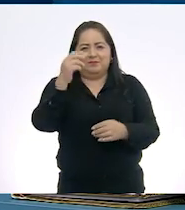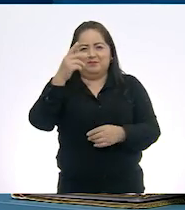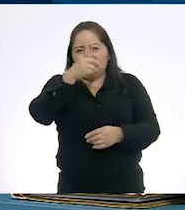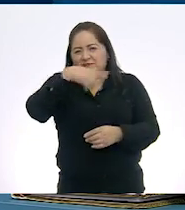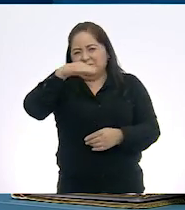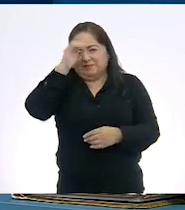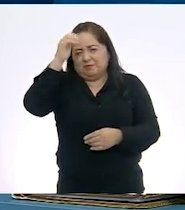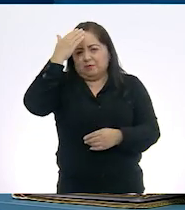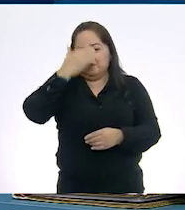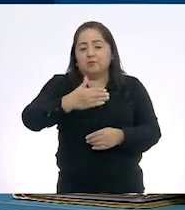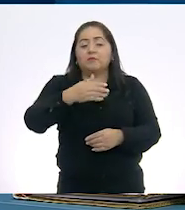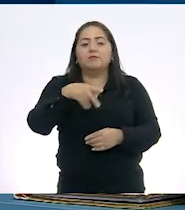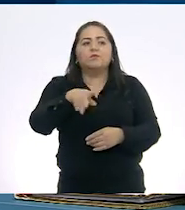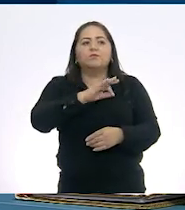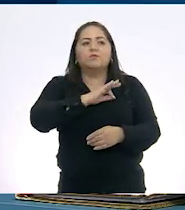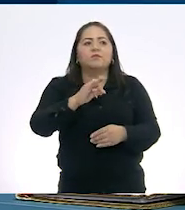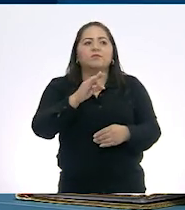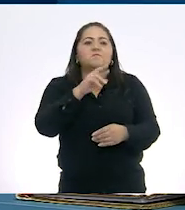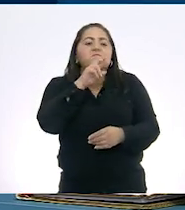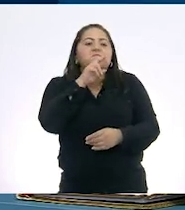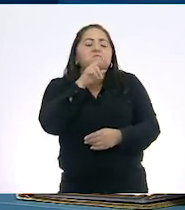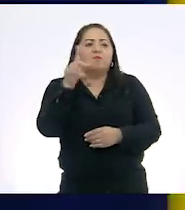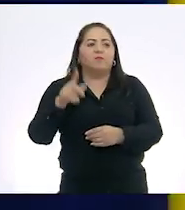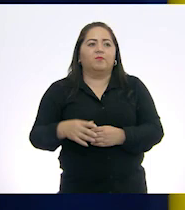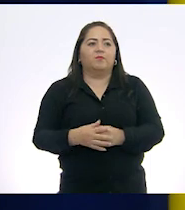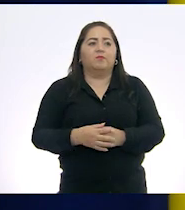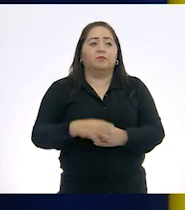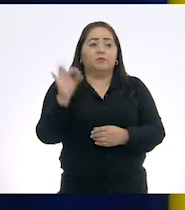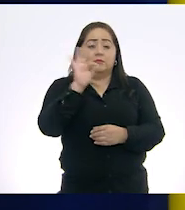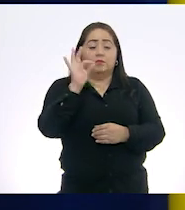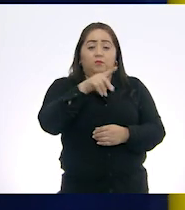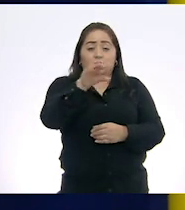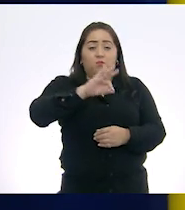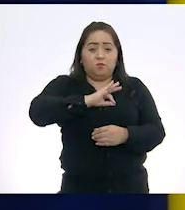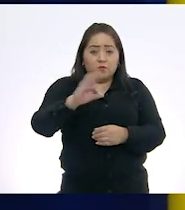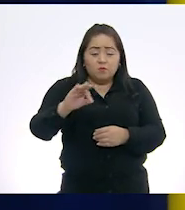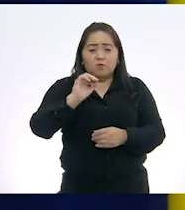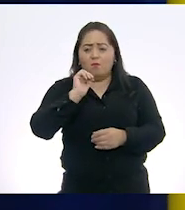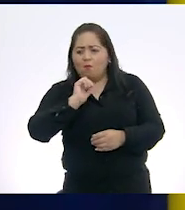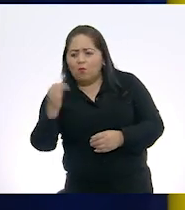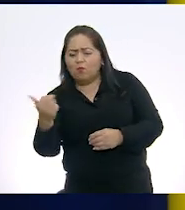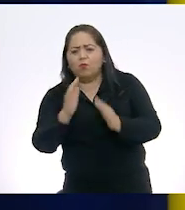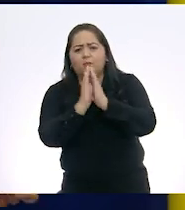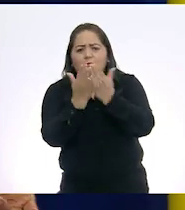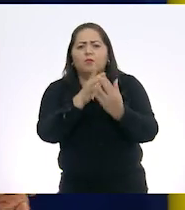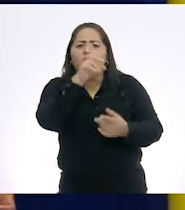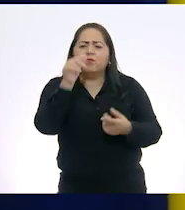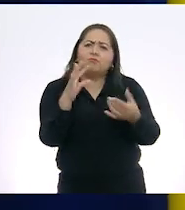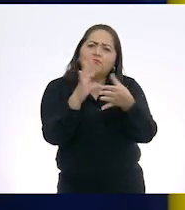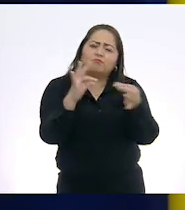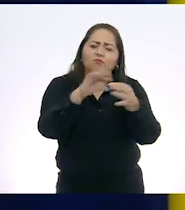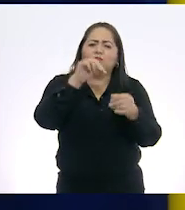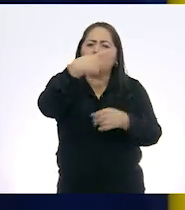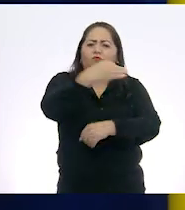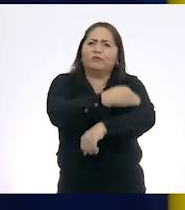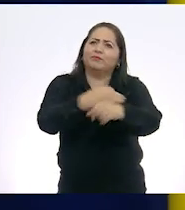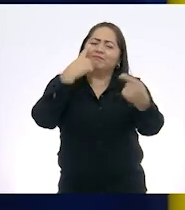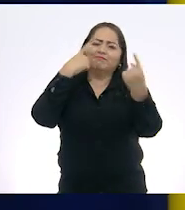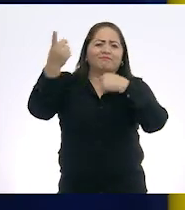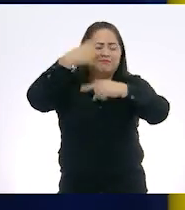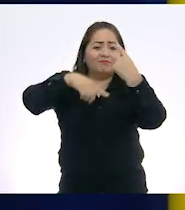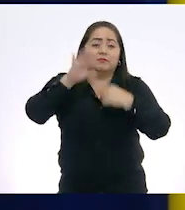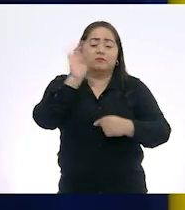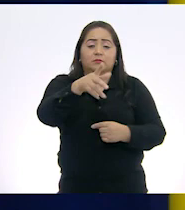De esa manera, no habrás venido en vano a este mundo. Si te es posible, consulta otros libros y comenta el tema de hoy con tu familia.